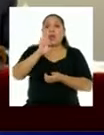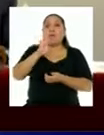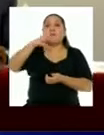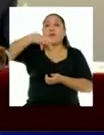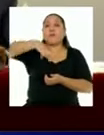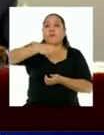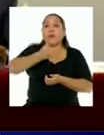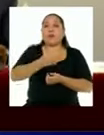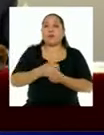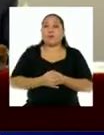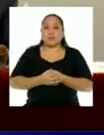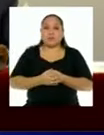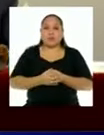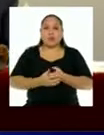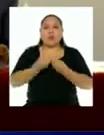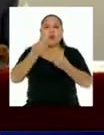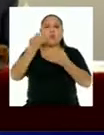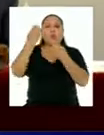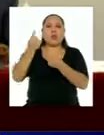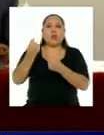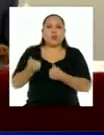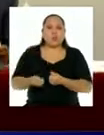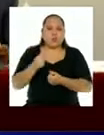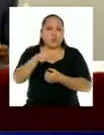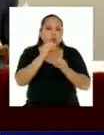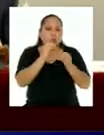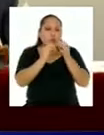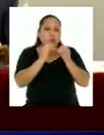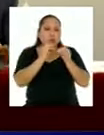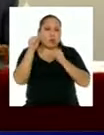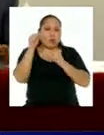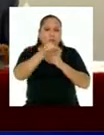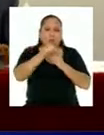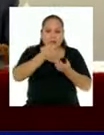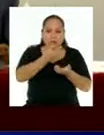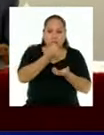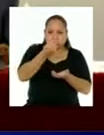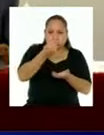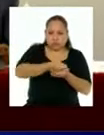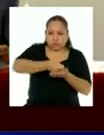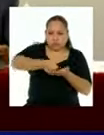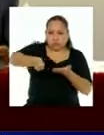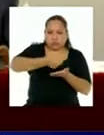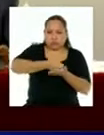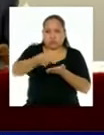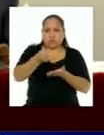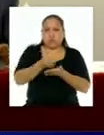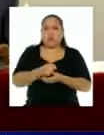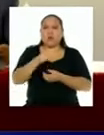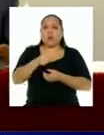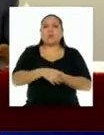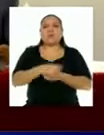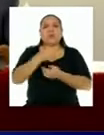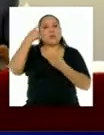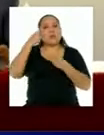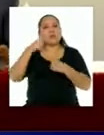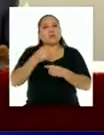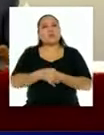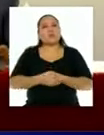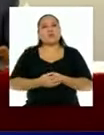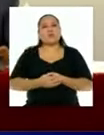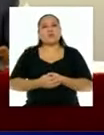Agencia de Economía, responda a esas observaciones o si ya esperan que esto sea aprobado con insistencia dentro